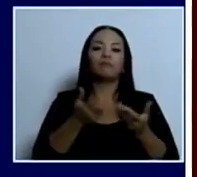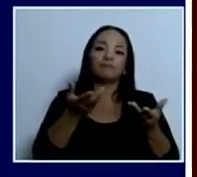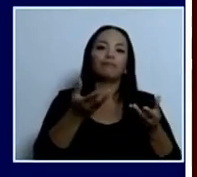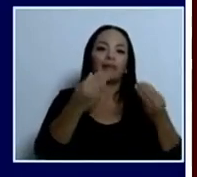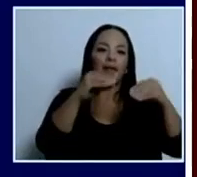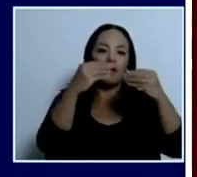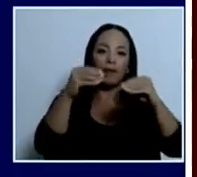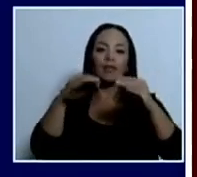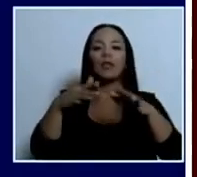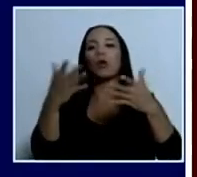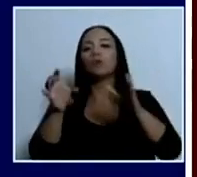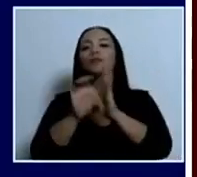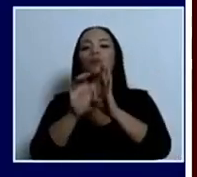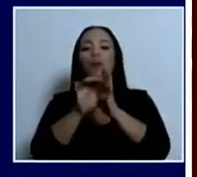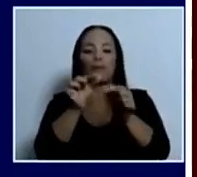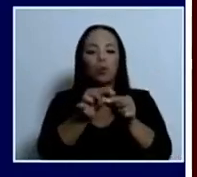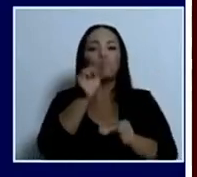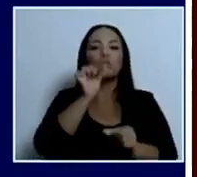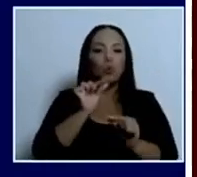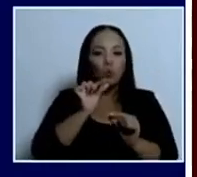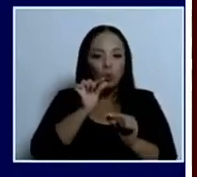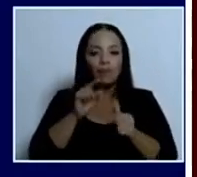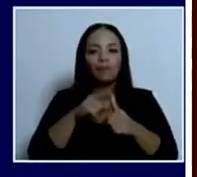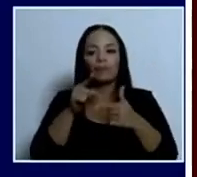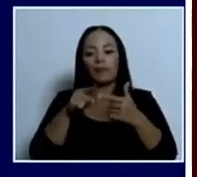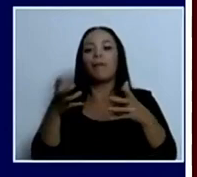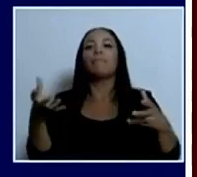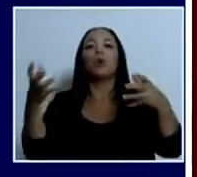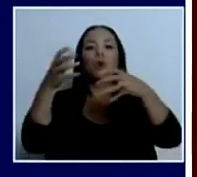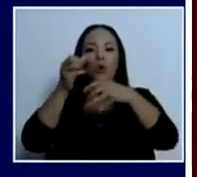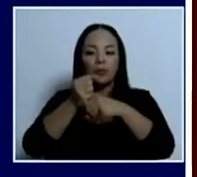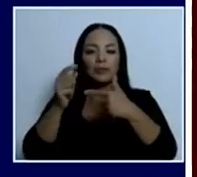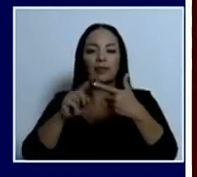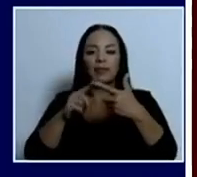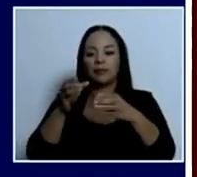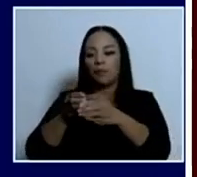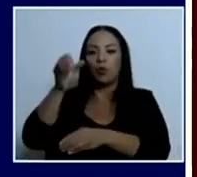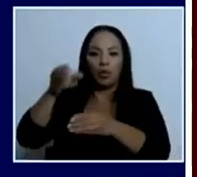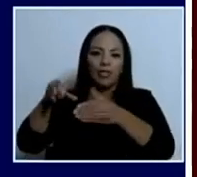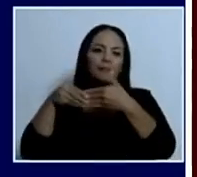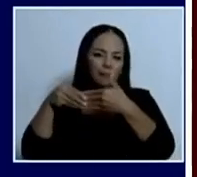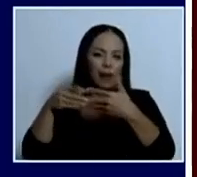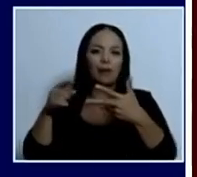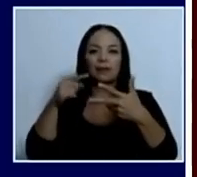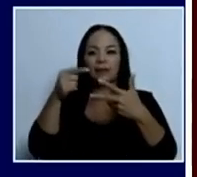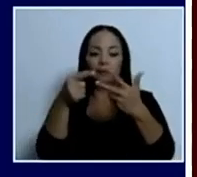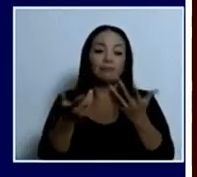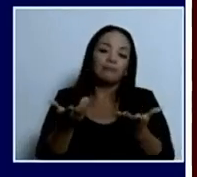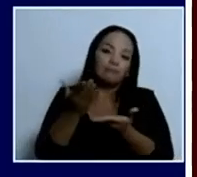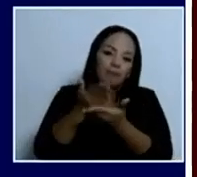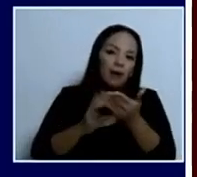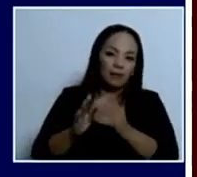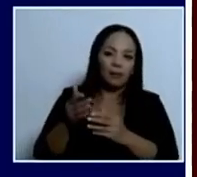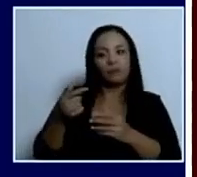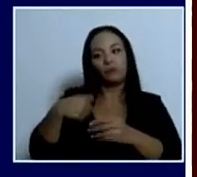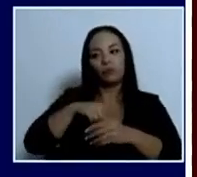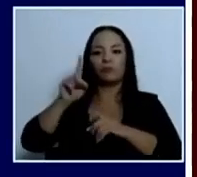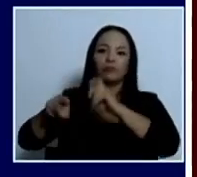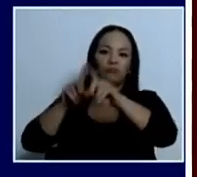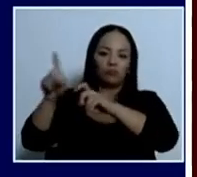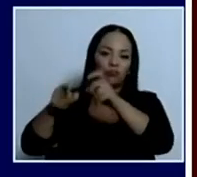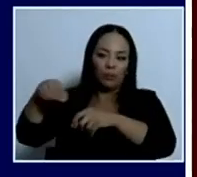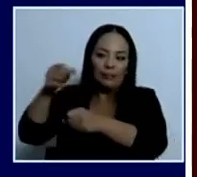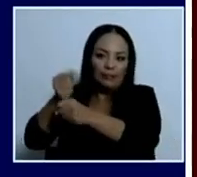cosas como pajillas, bolsas y botellas plásticas, etcétera. Es parte de la legitimidad de cuando la señora